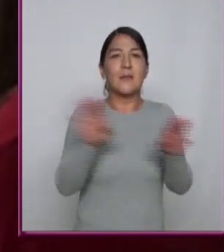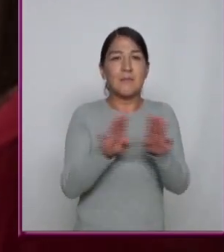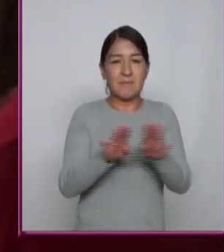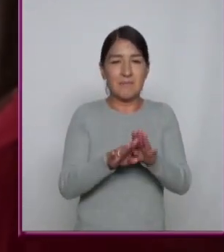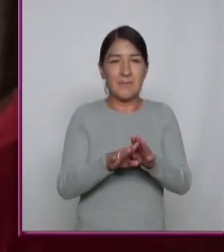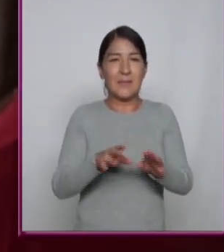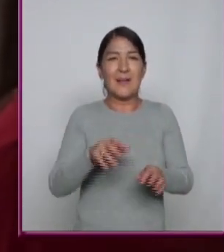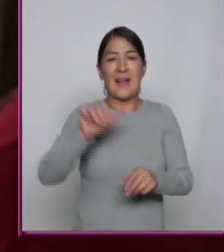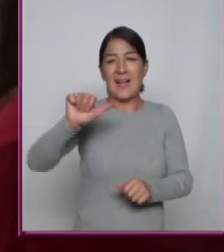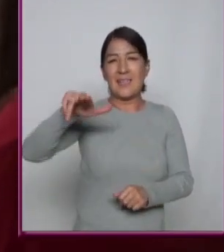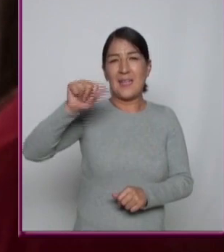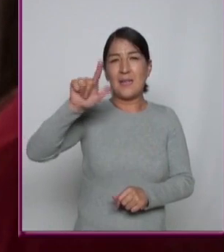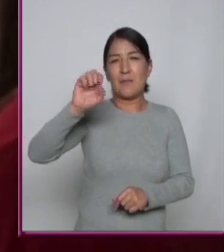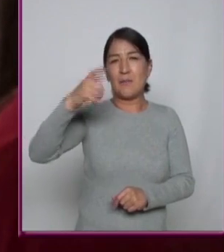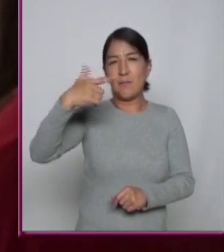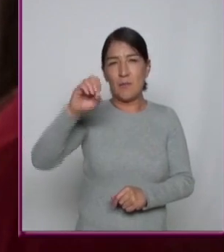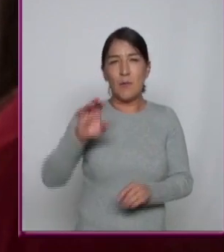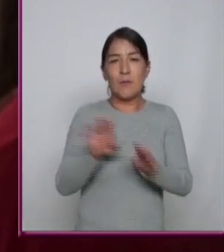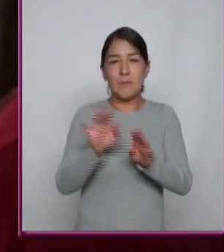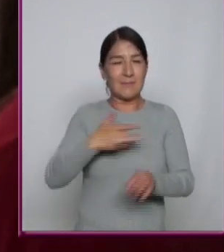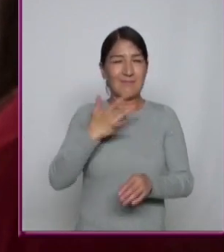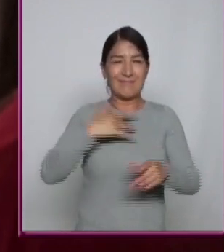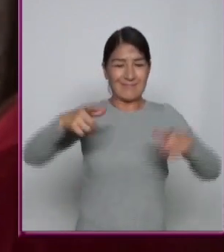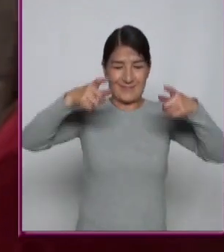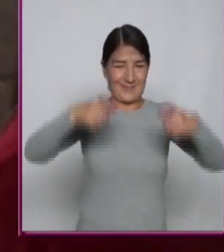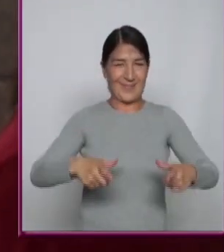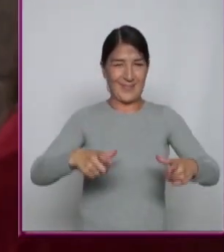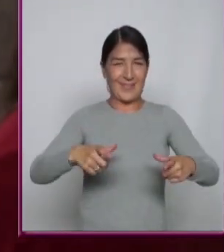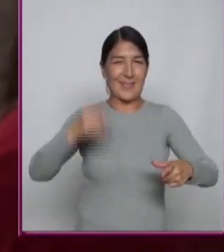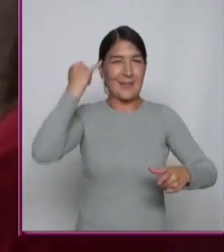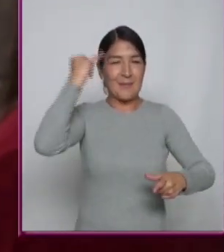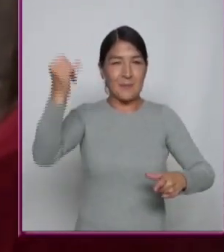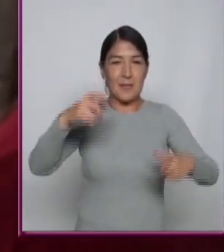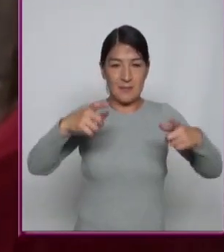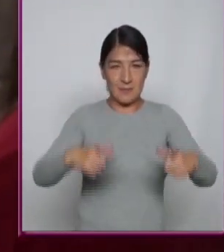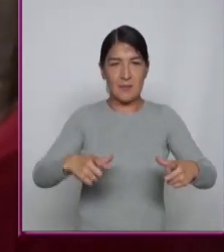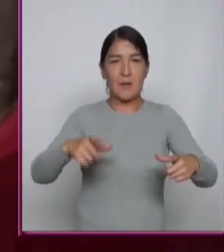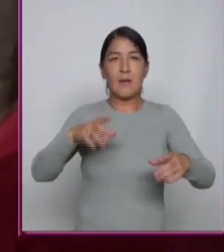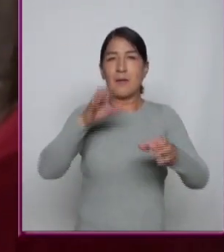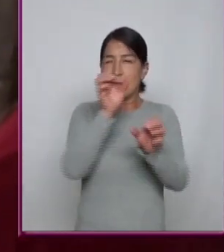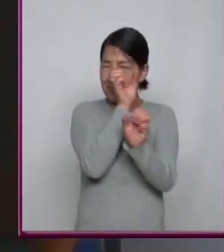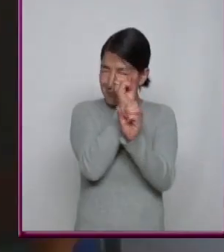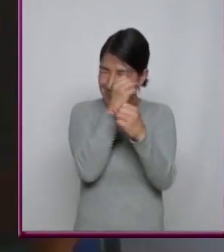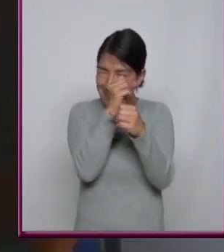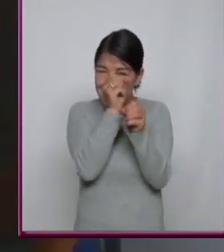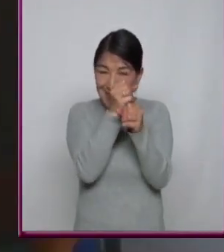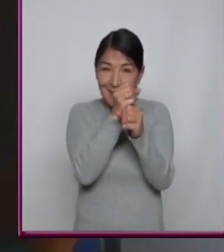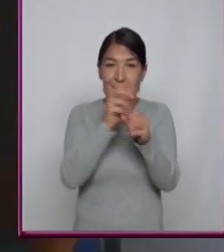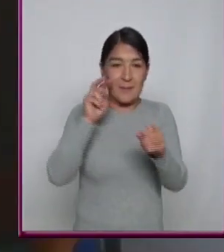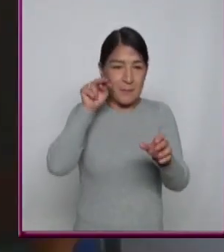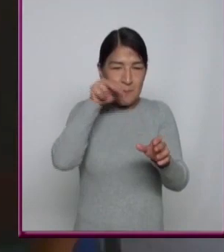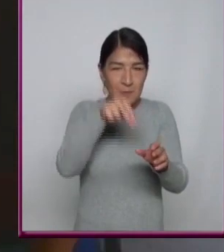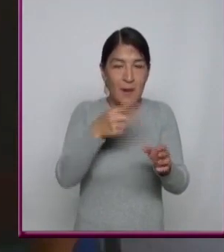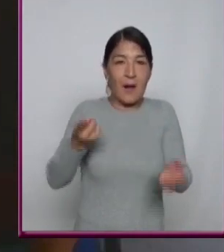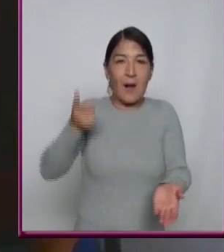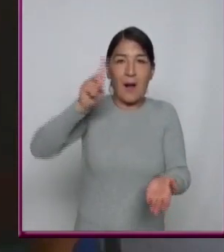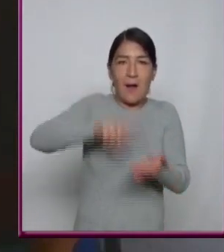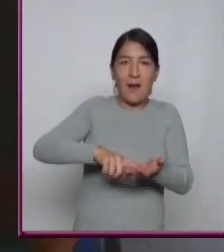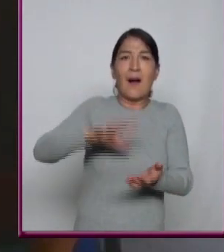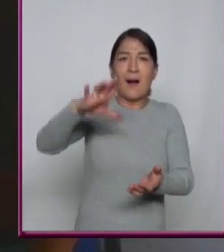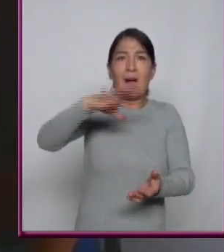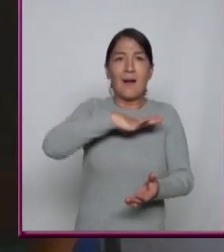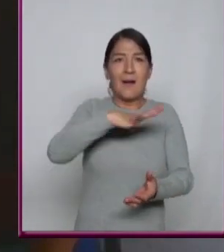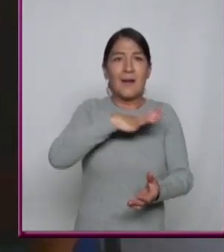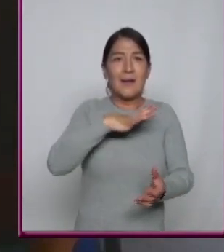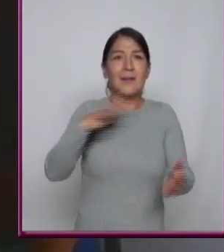el caso de lo análogo Imaginemos un disco de vinilo Si lo vemos con un microscopio Podemos ver realmente